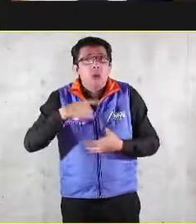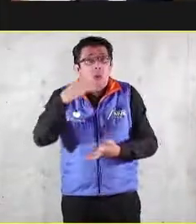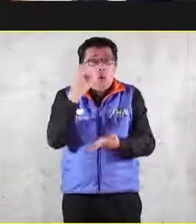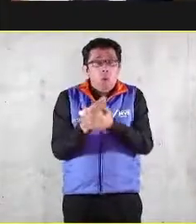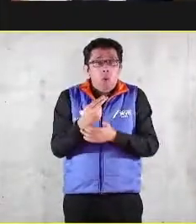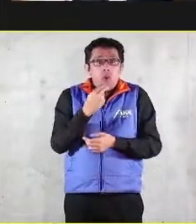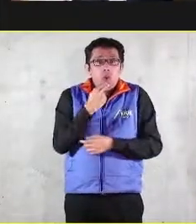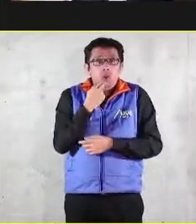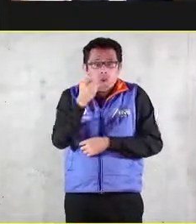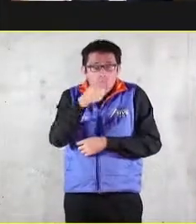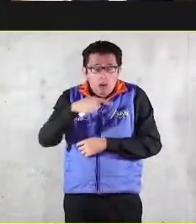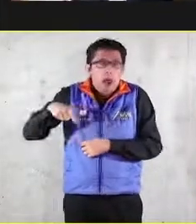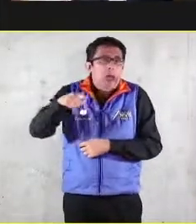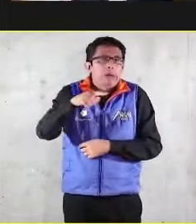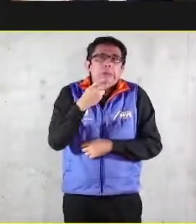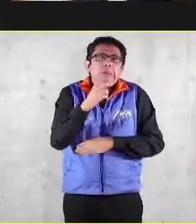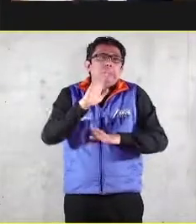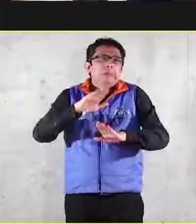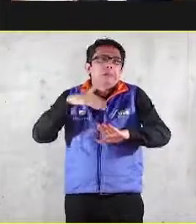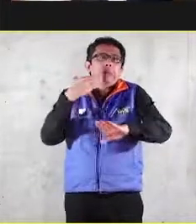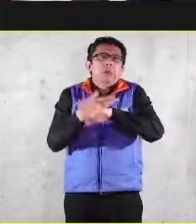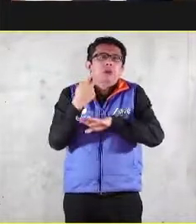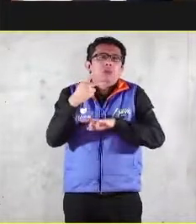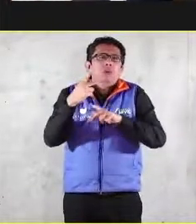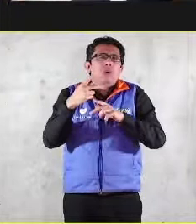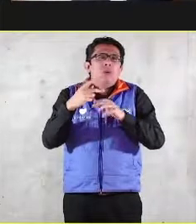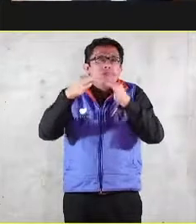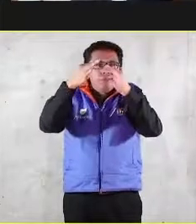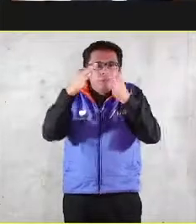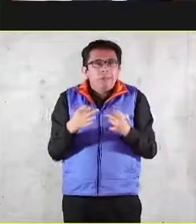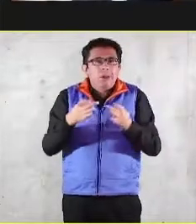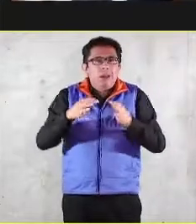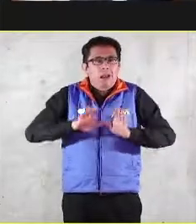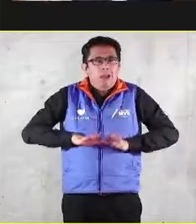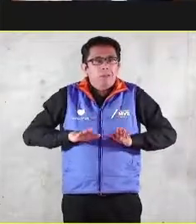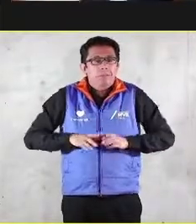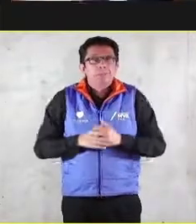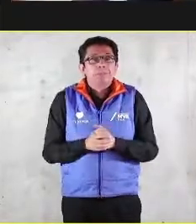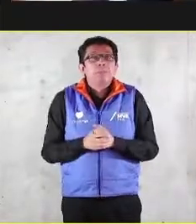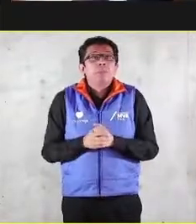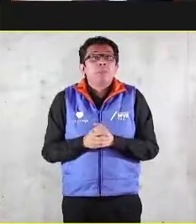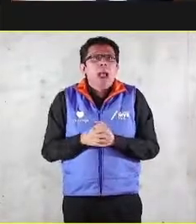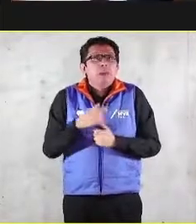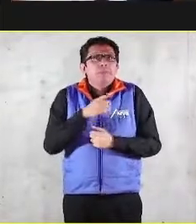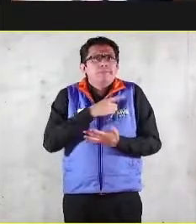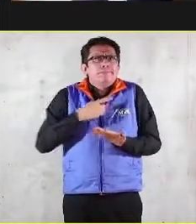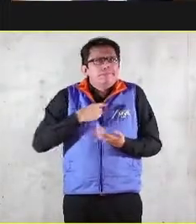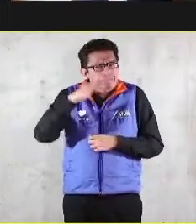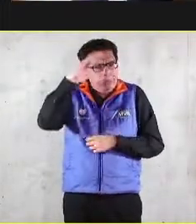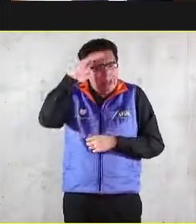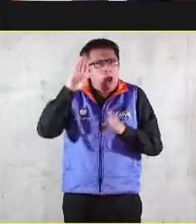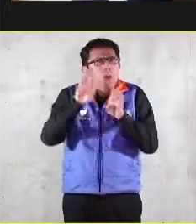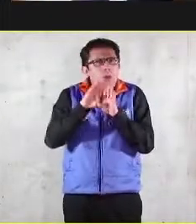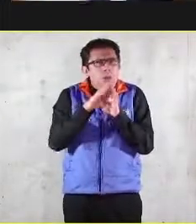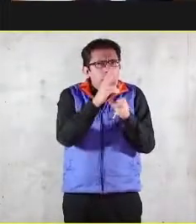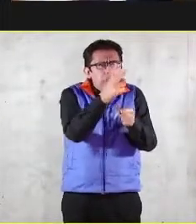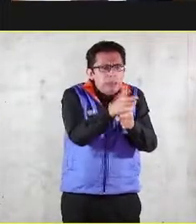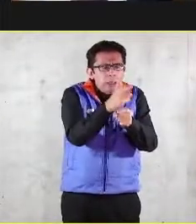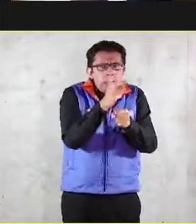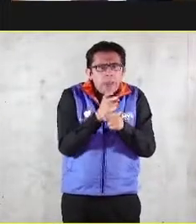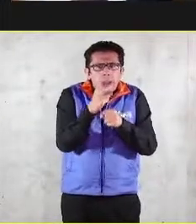atentando contra su dignidad. El reto es cómo lo invitamos para que en libertad colabore con nosotros